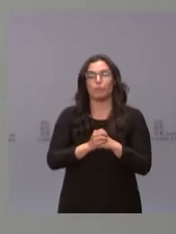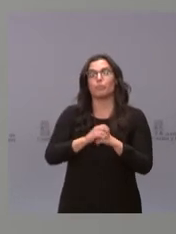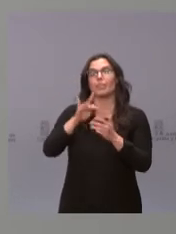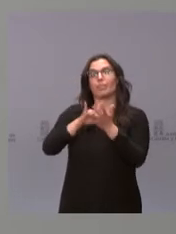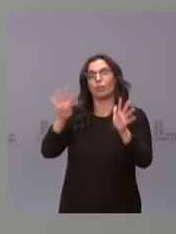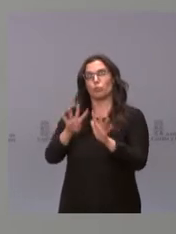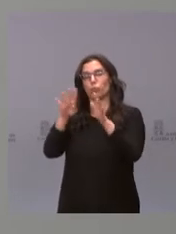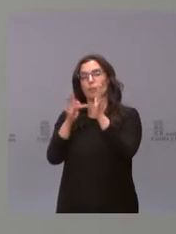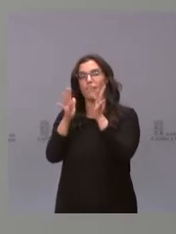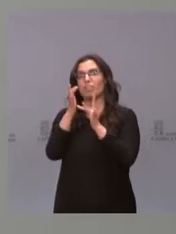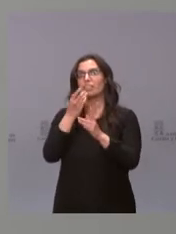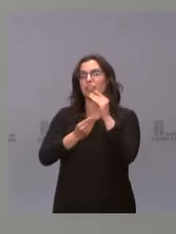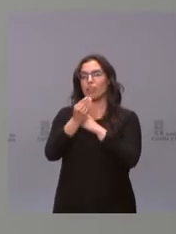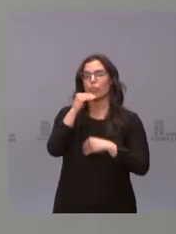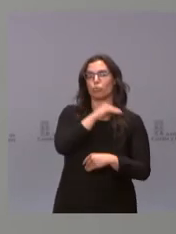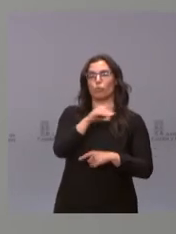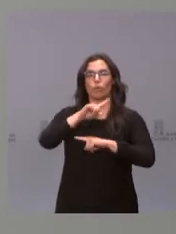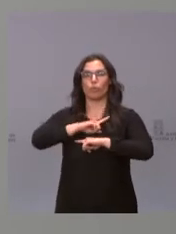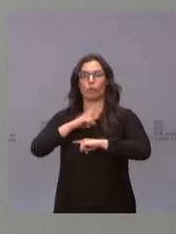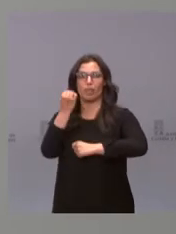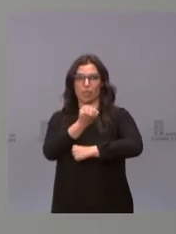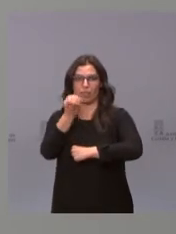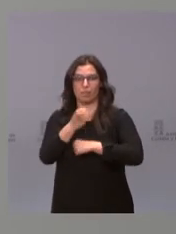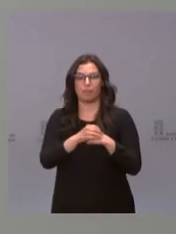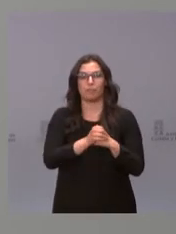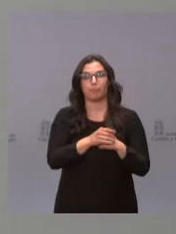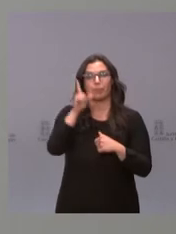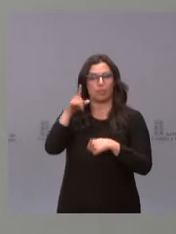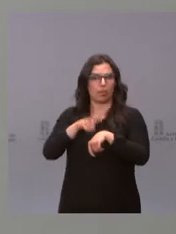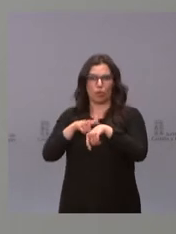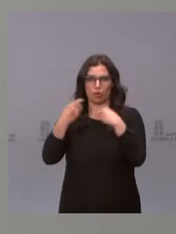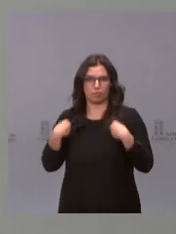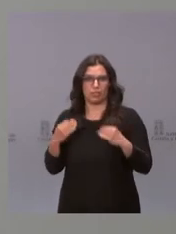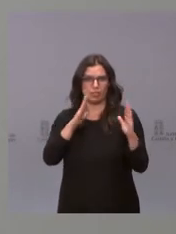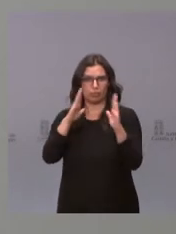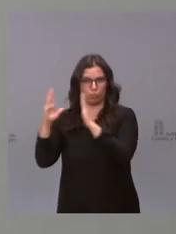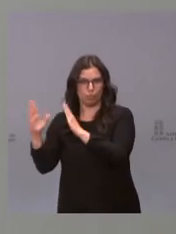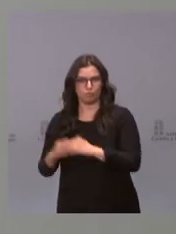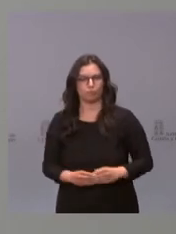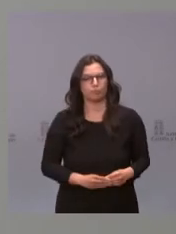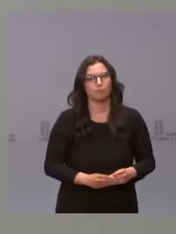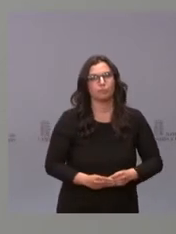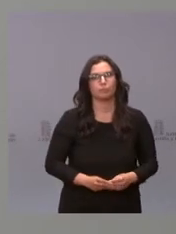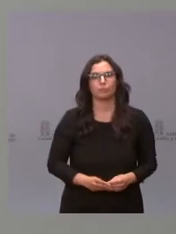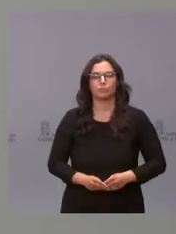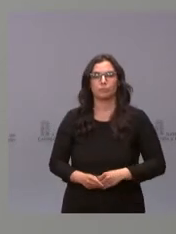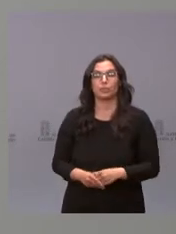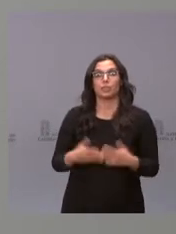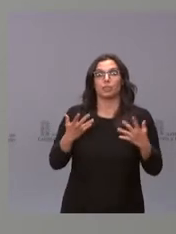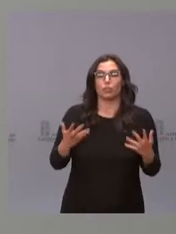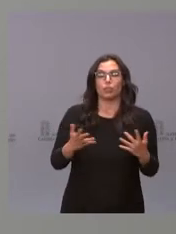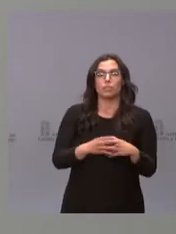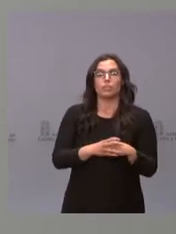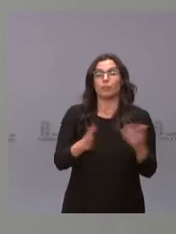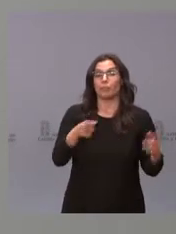de abril, los que han nacido en octubre, noviembre y diciembre, también en esas franjas horarias. Entonces,